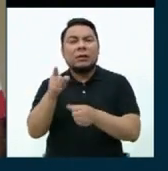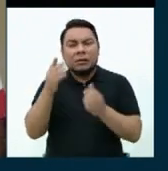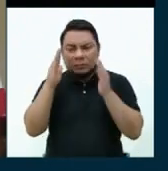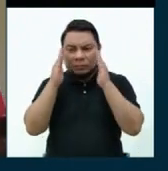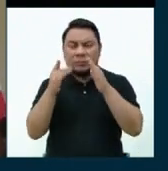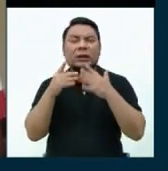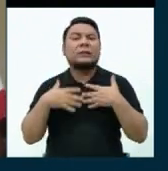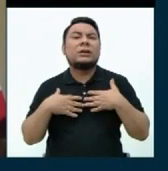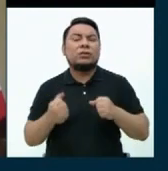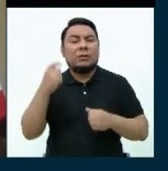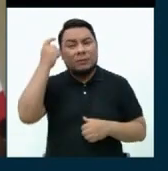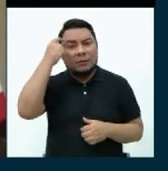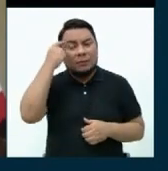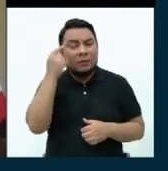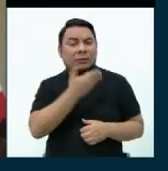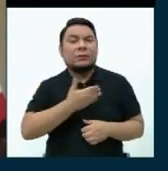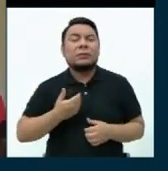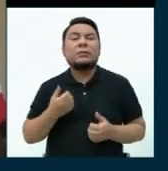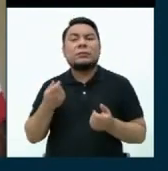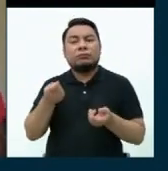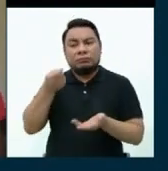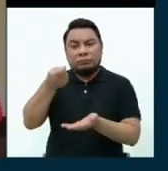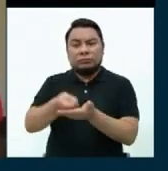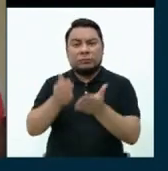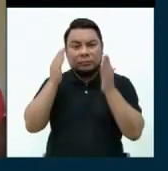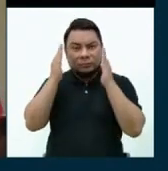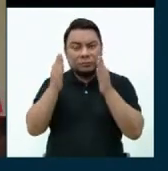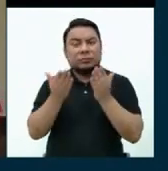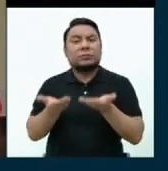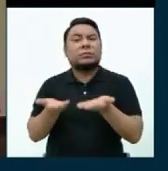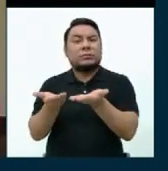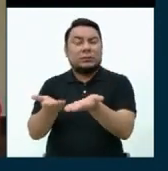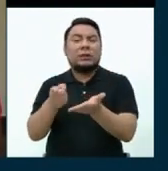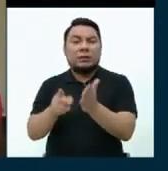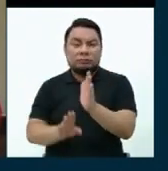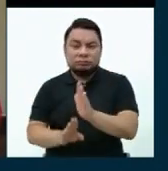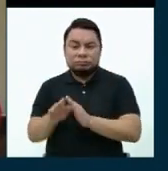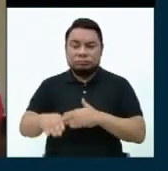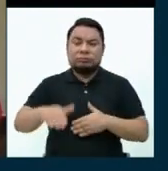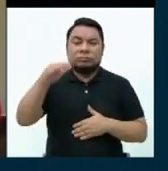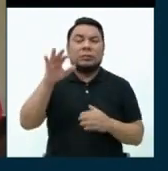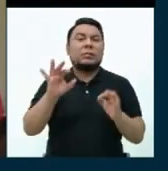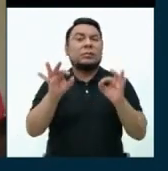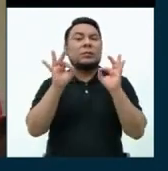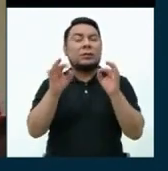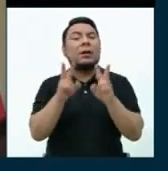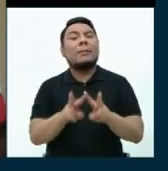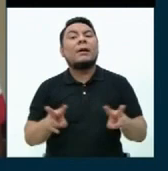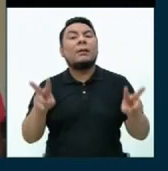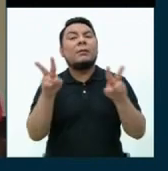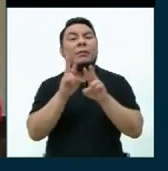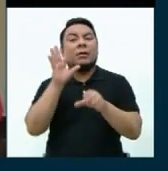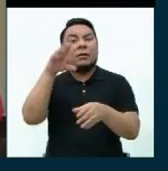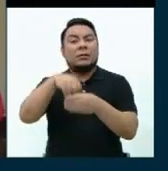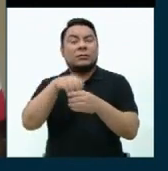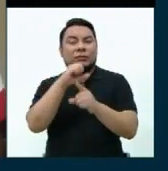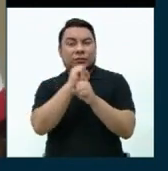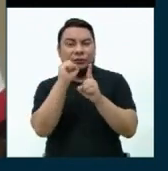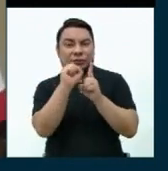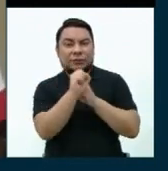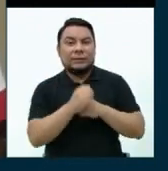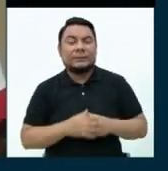debe priorizar su presupuesto para atenderlos y lograr que se desarrollen de una manera correcta y con valores dentro de la sociedad.